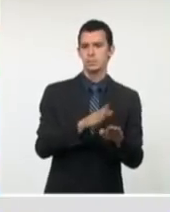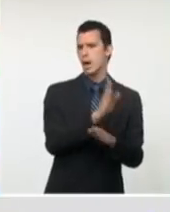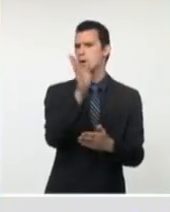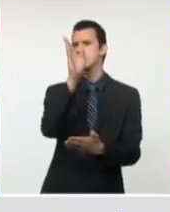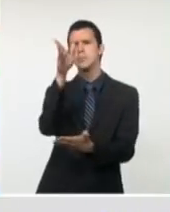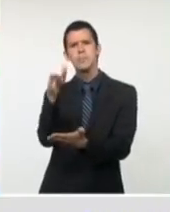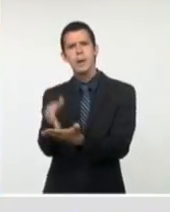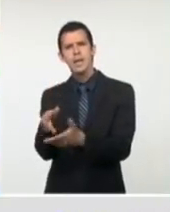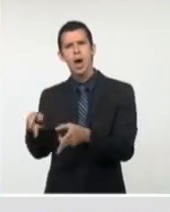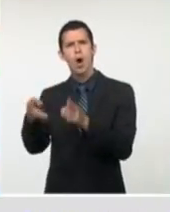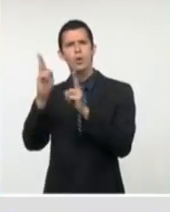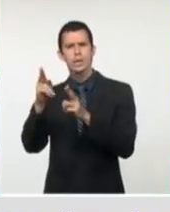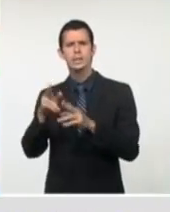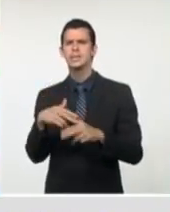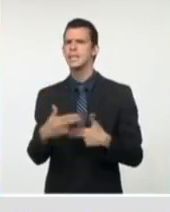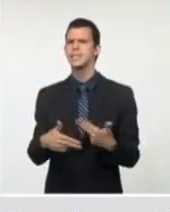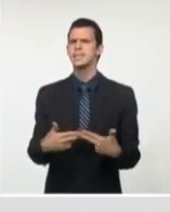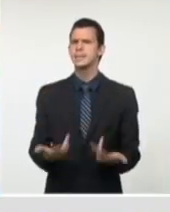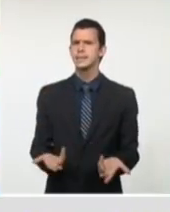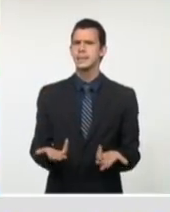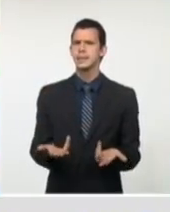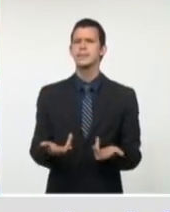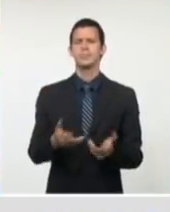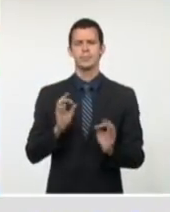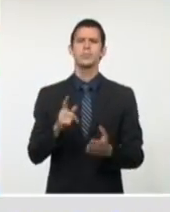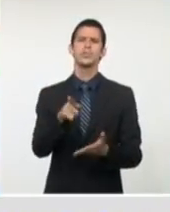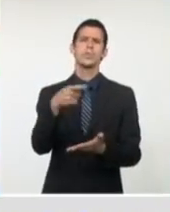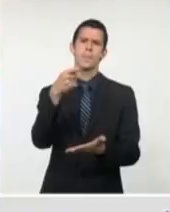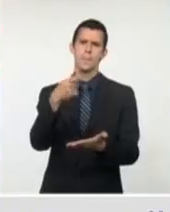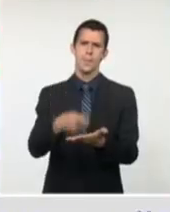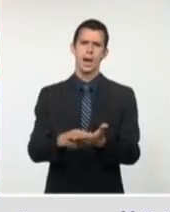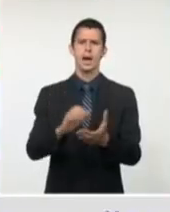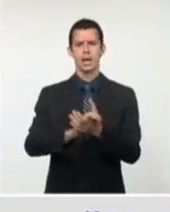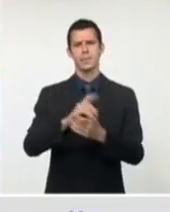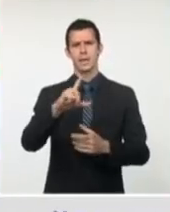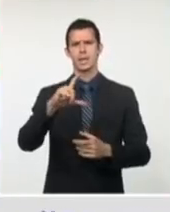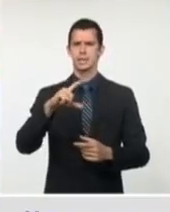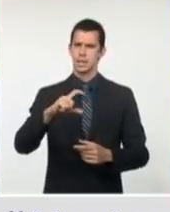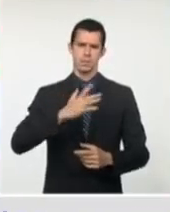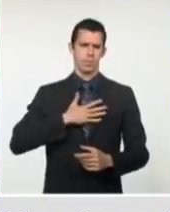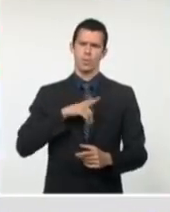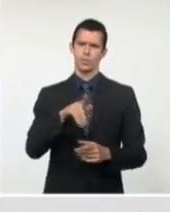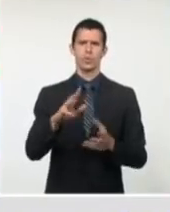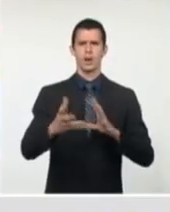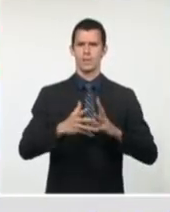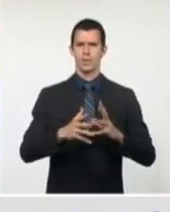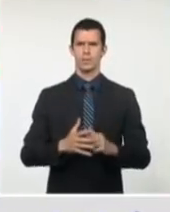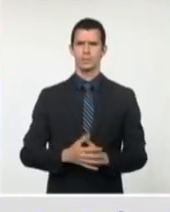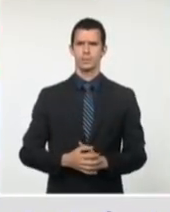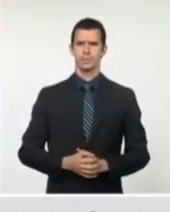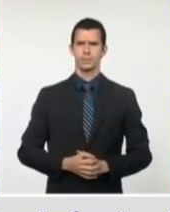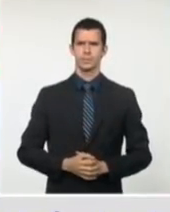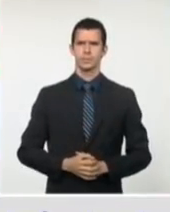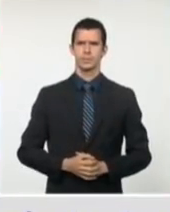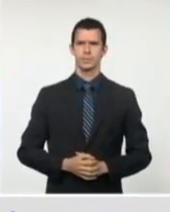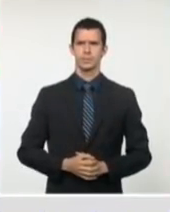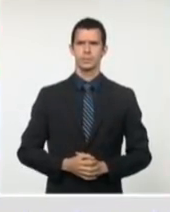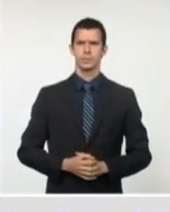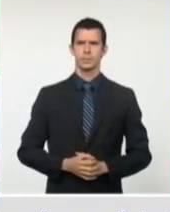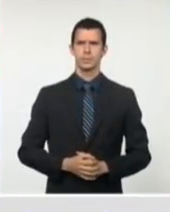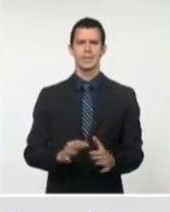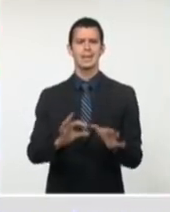residencia deberán ser asumidos por los propios viajeros según la claridad